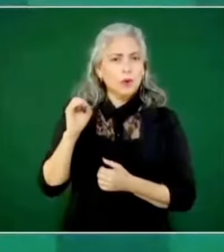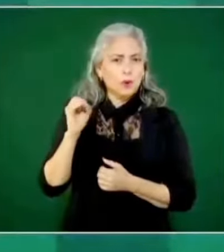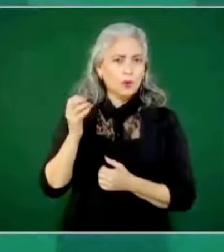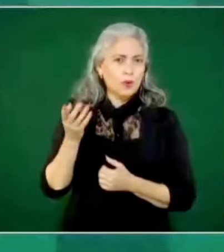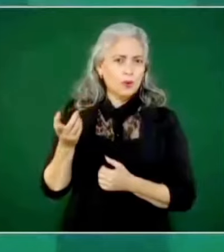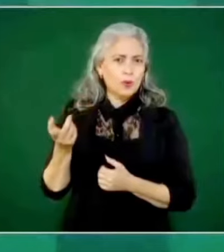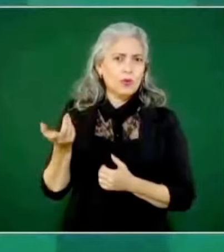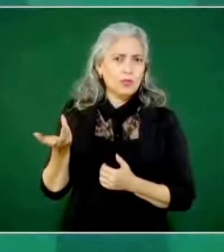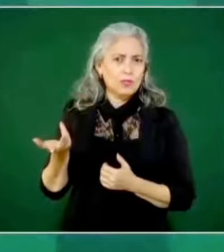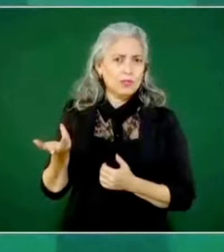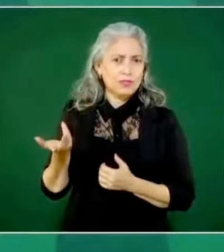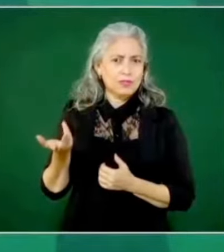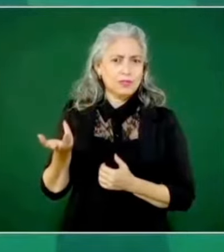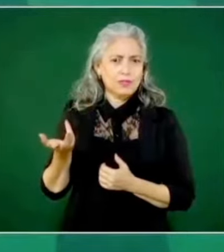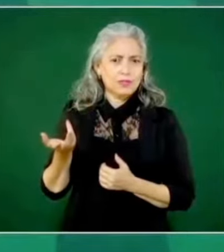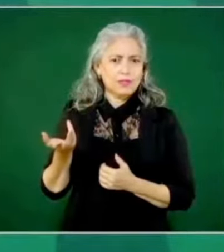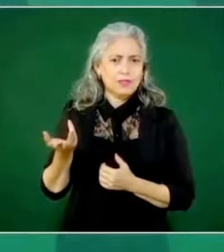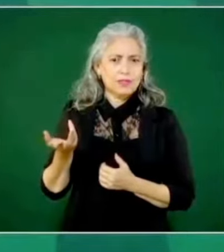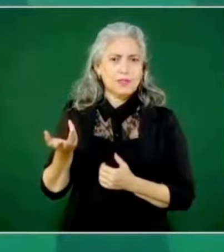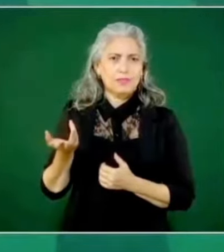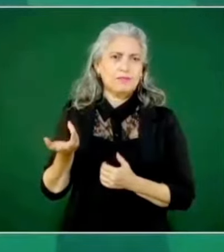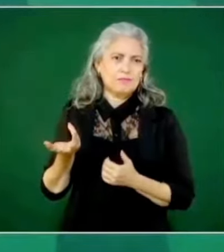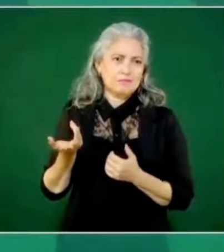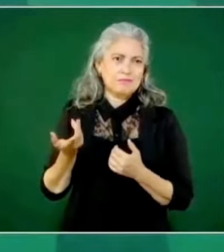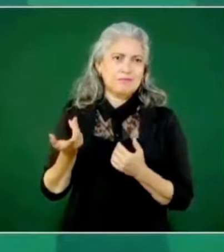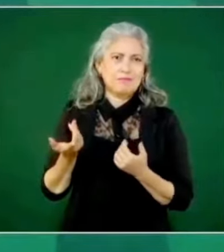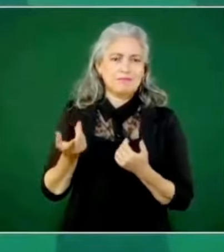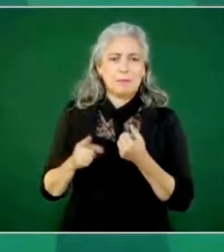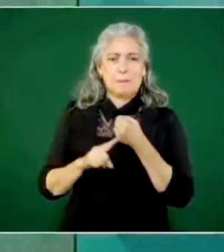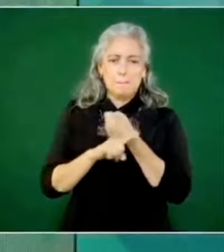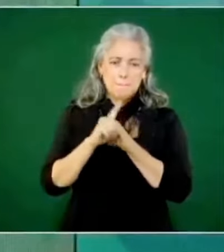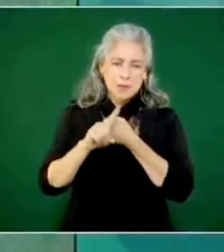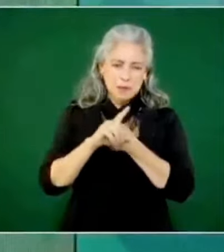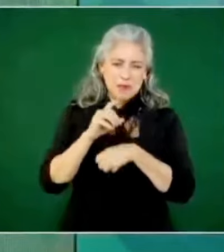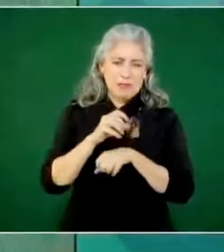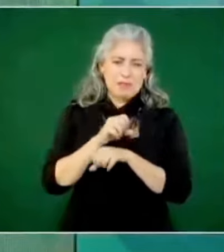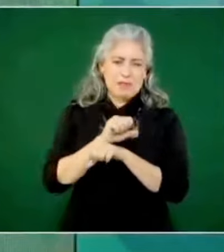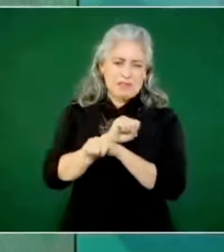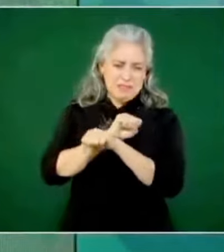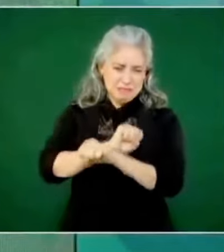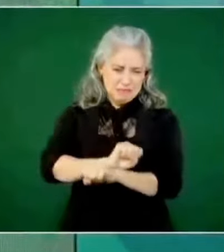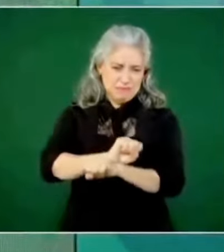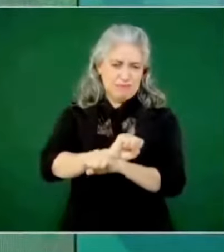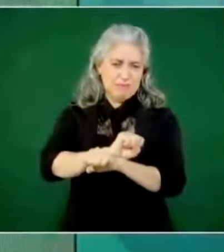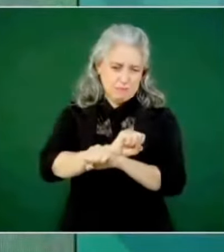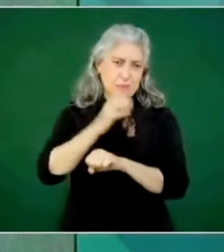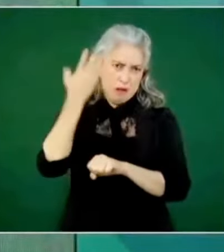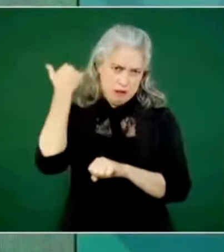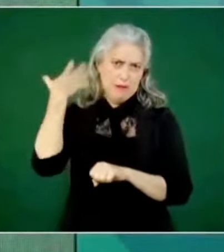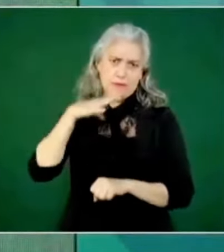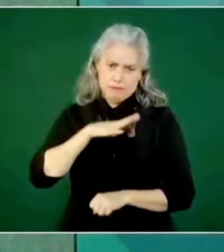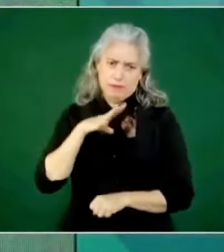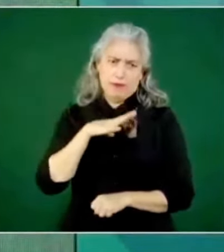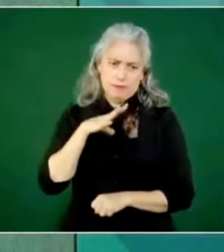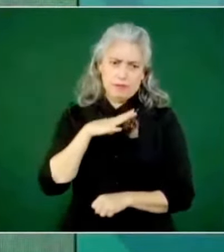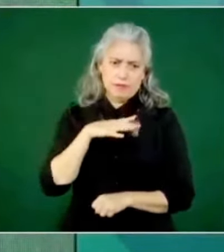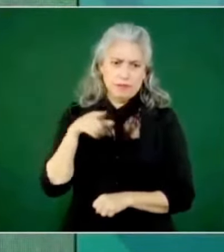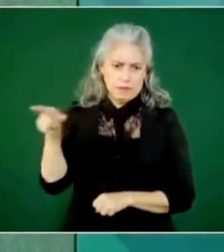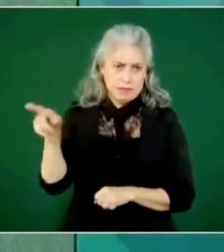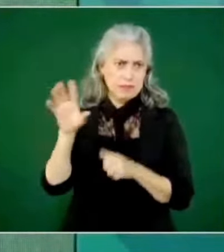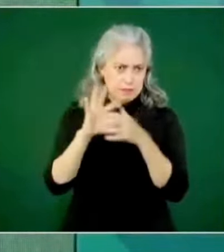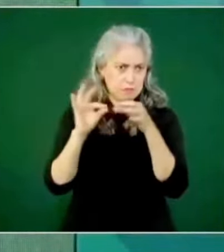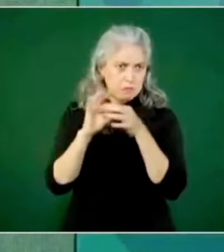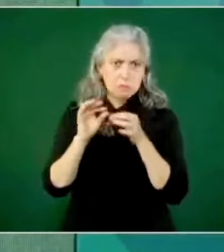pues de la esclavitud que existía en esa época, de la